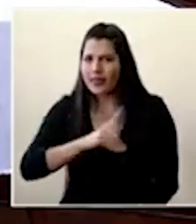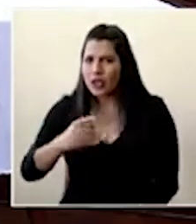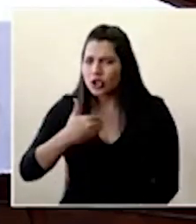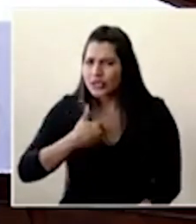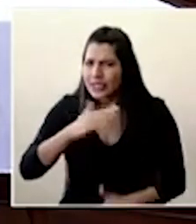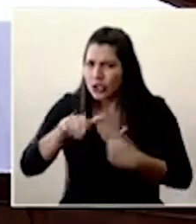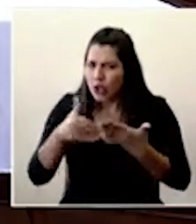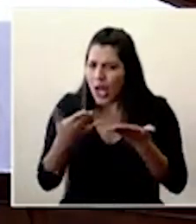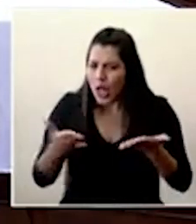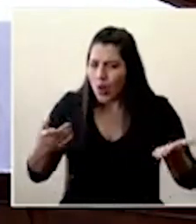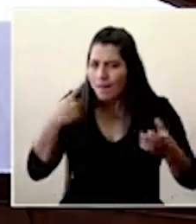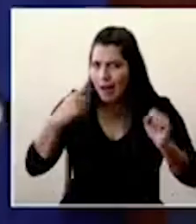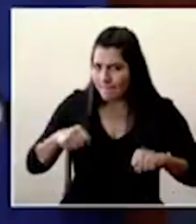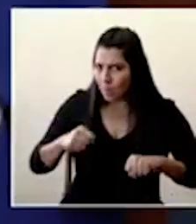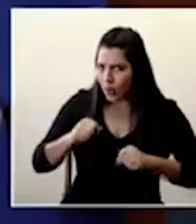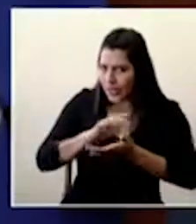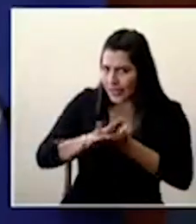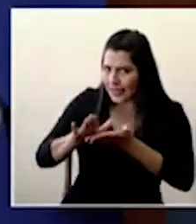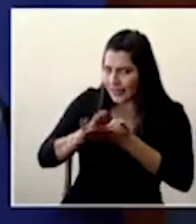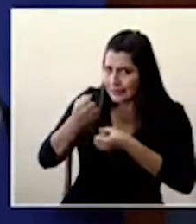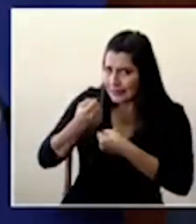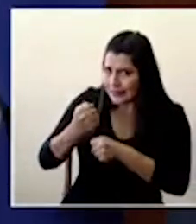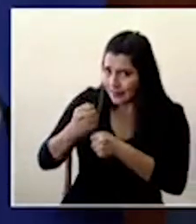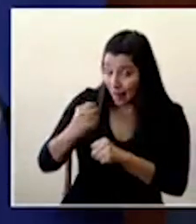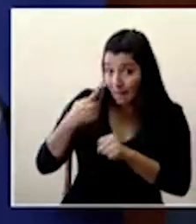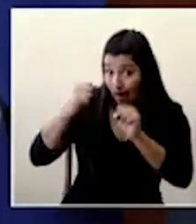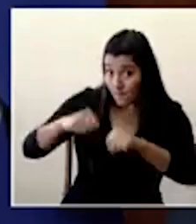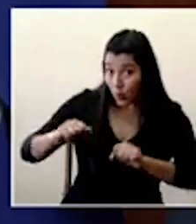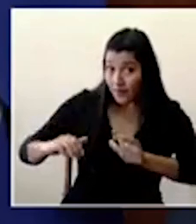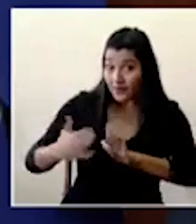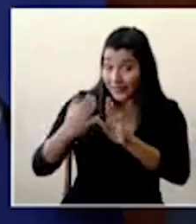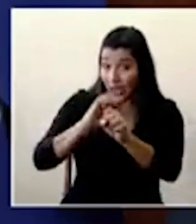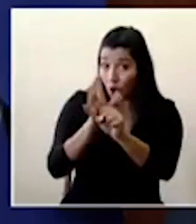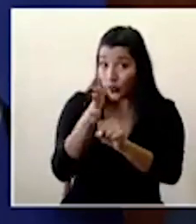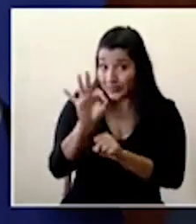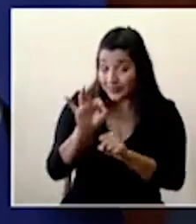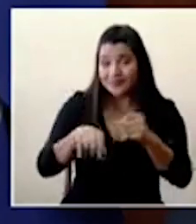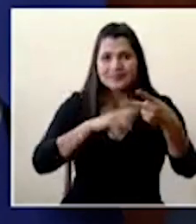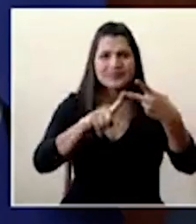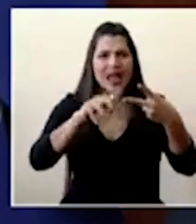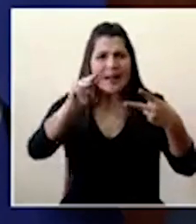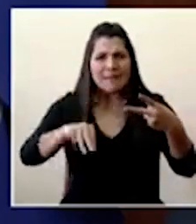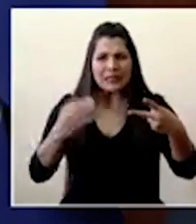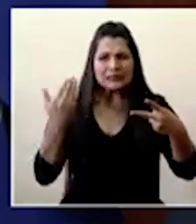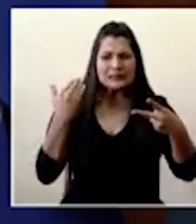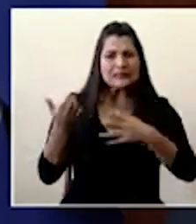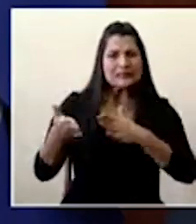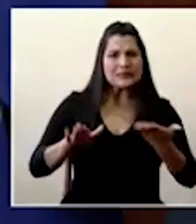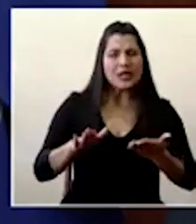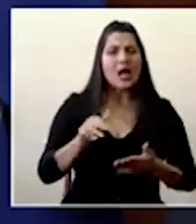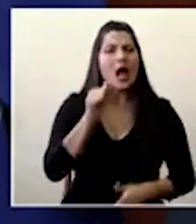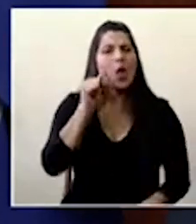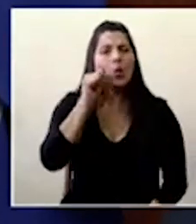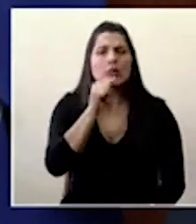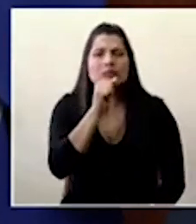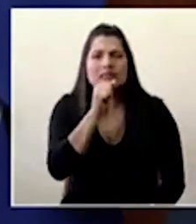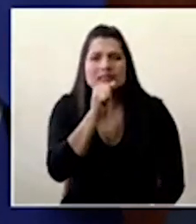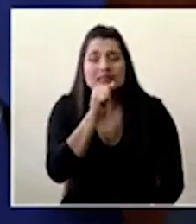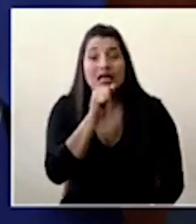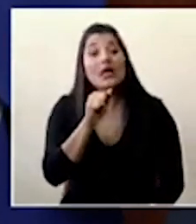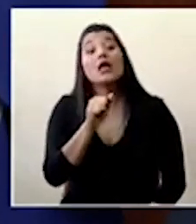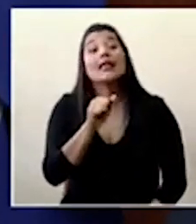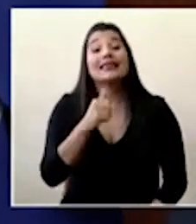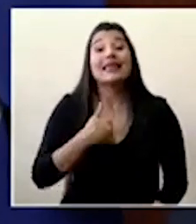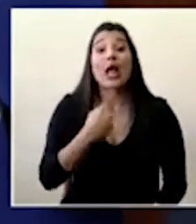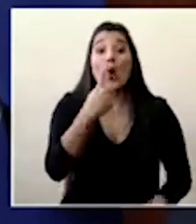limpieza para poderle hacerle frente a esta labor y además de que el martes falleció una adulta mayor que tenía un año de estar hospitalizada. Tras